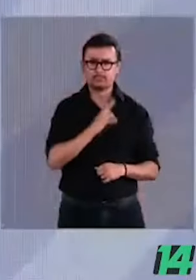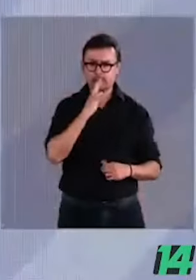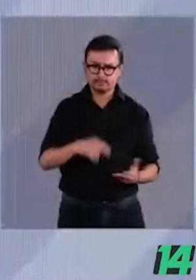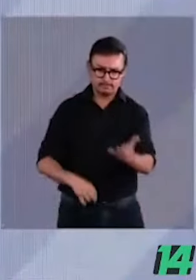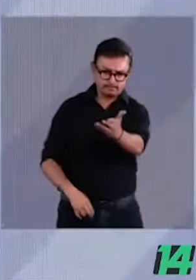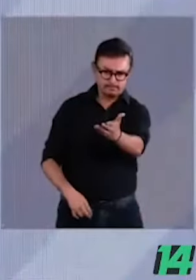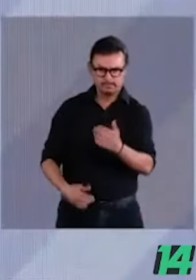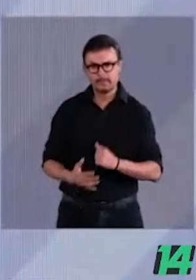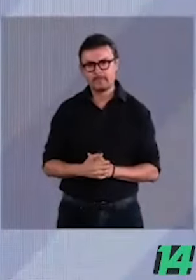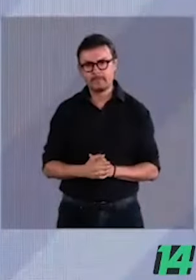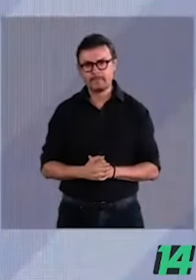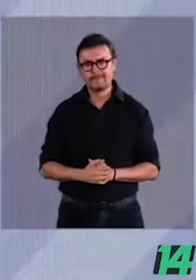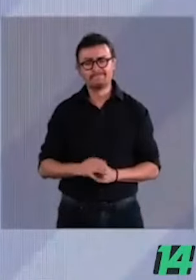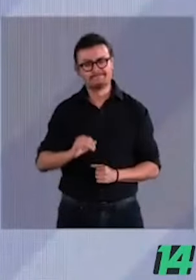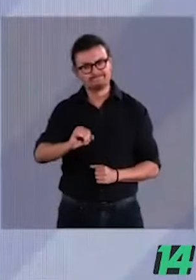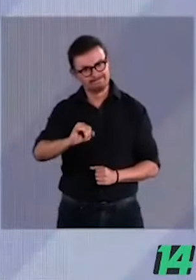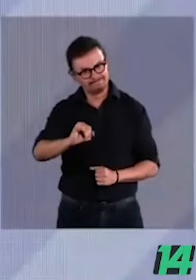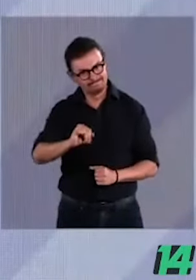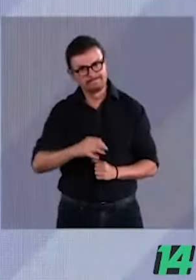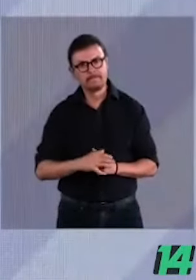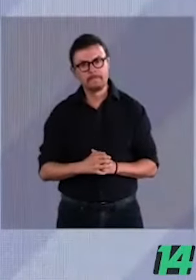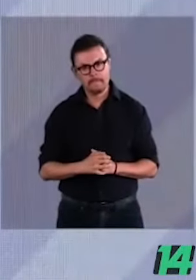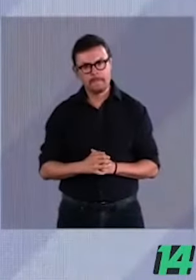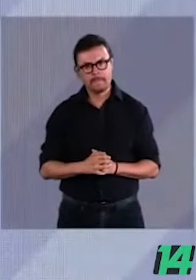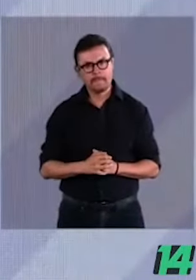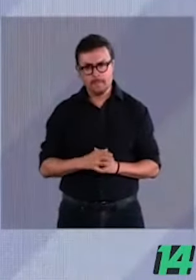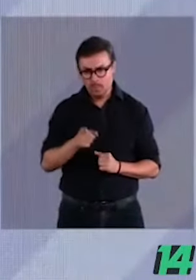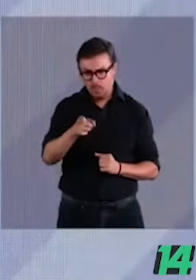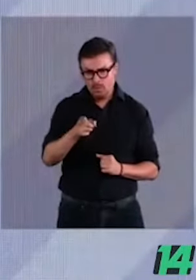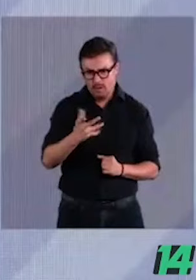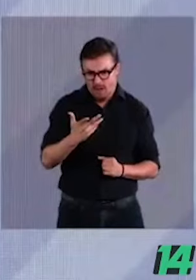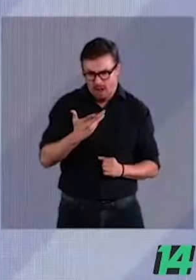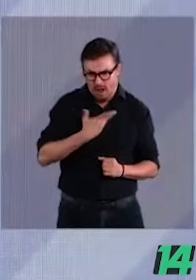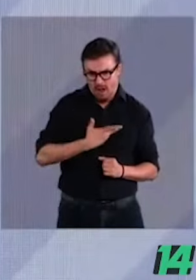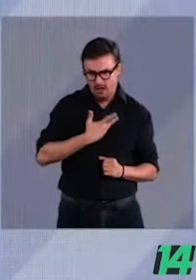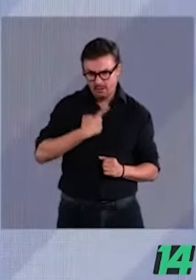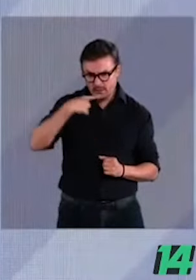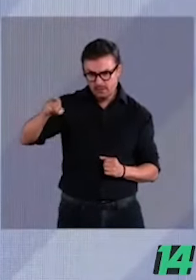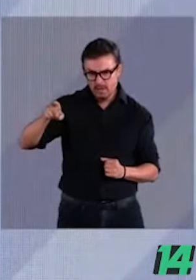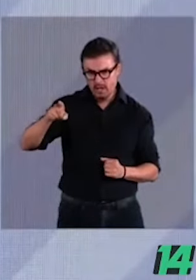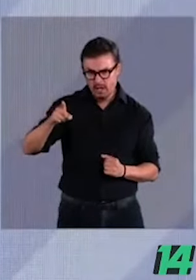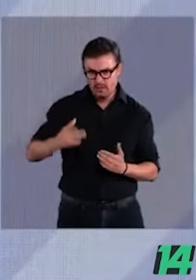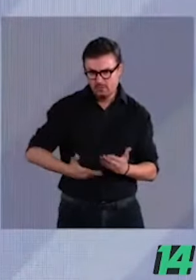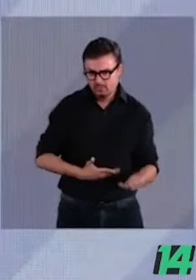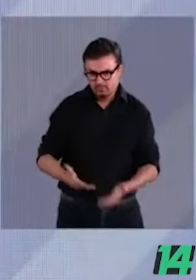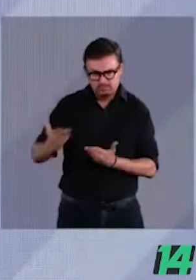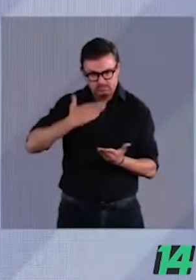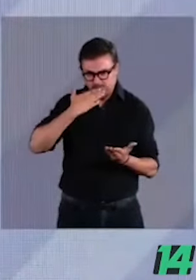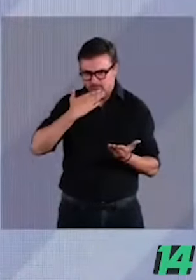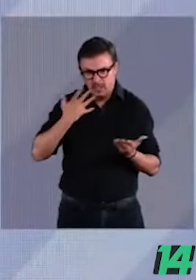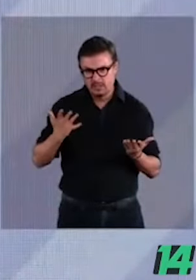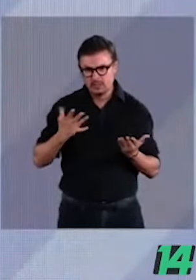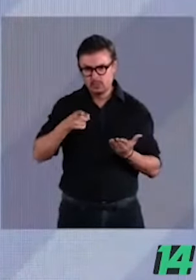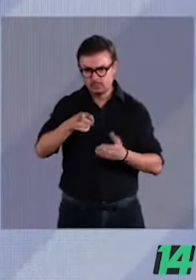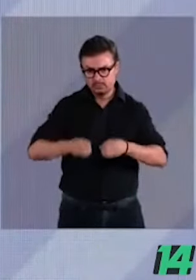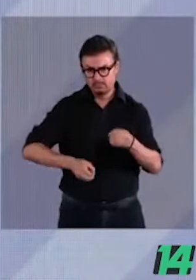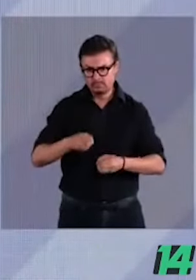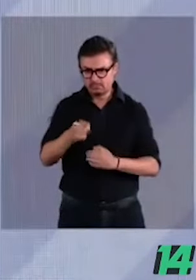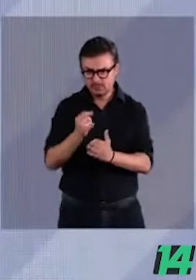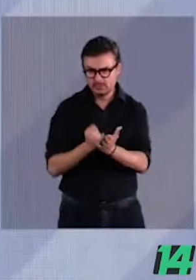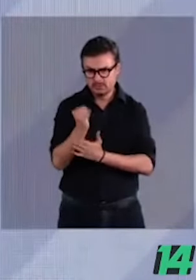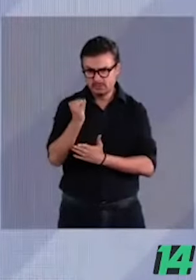Sí, sí tiene una denuncia que la presente y que decida los poderes correspondientes.